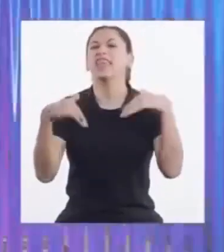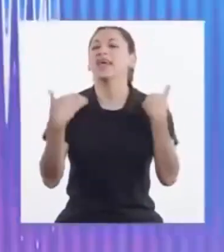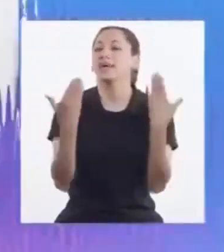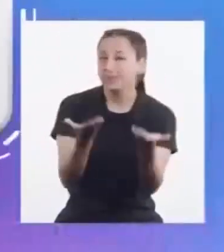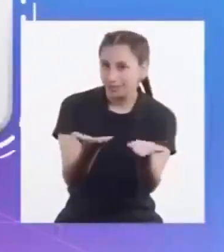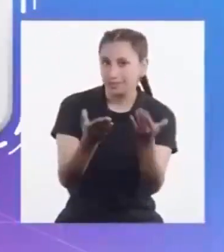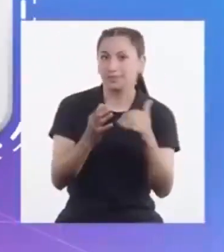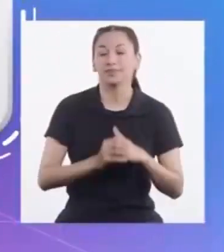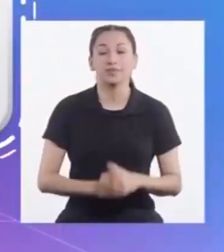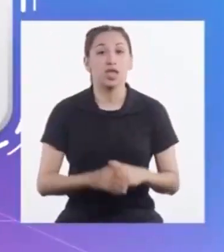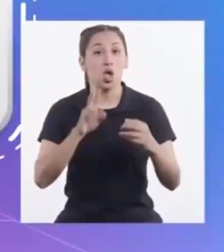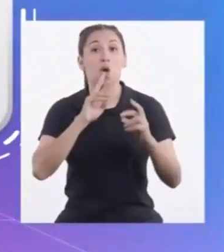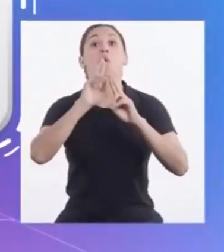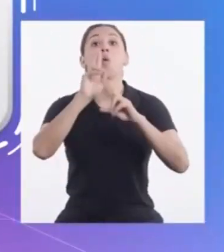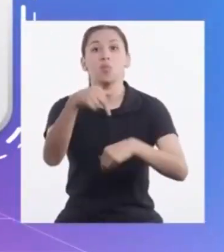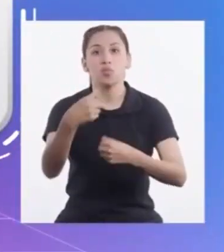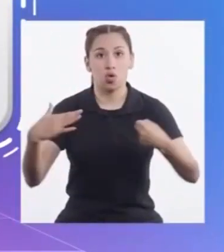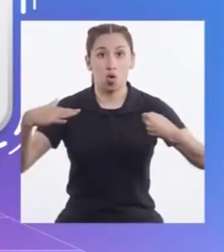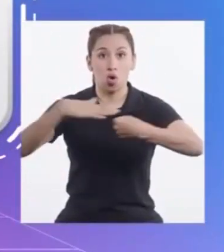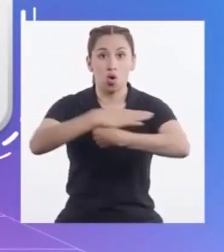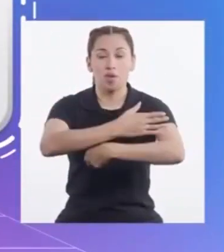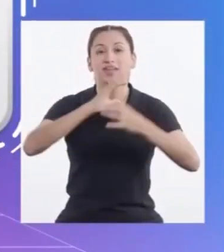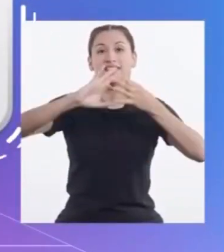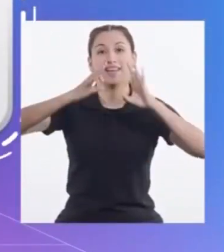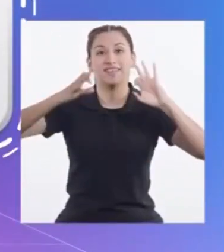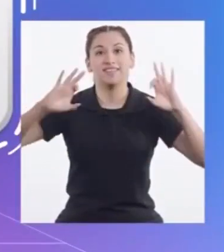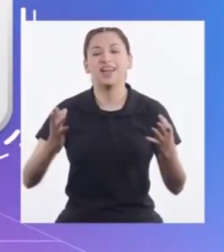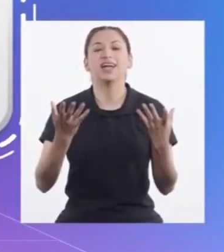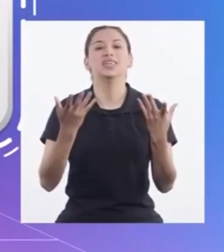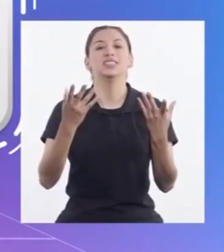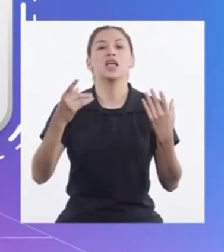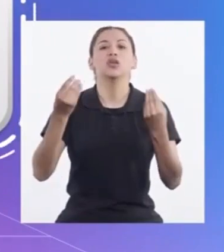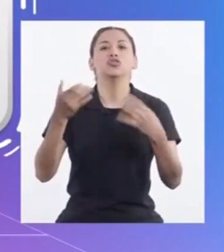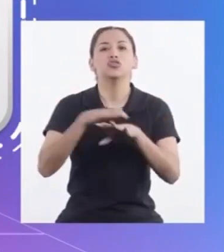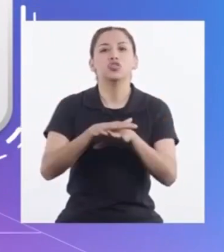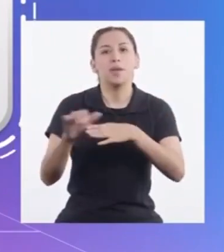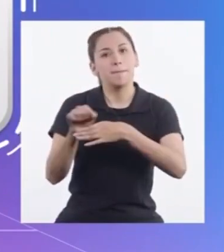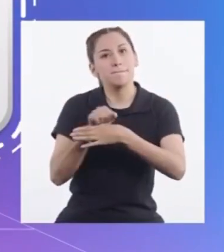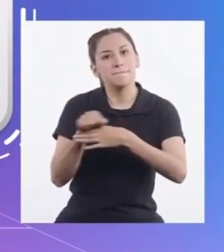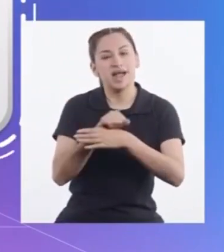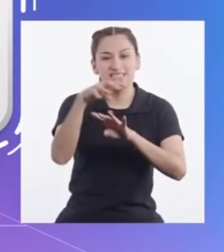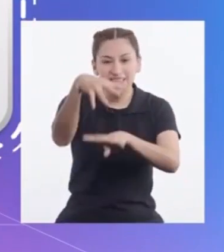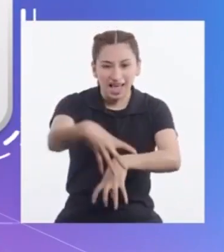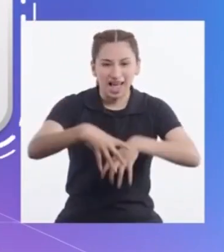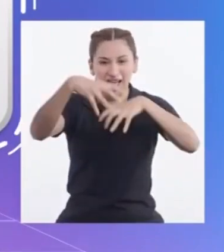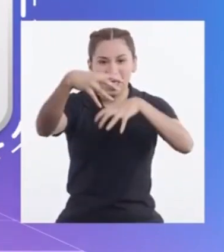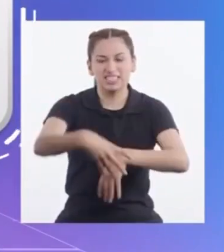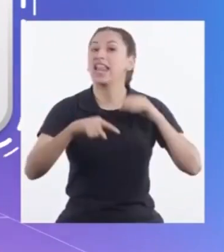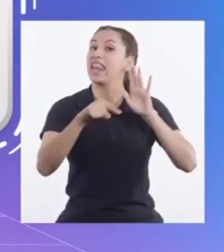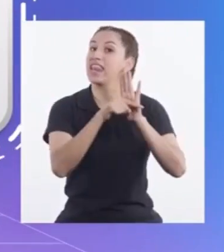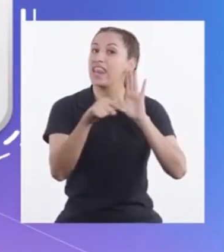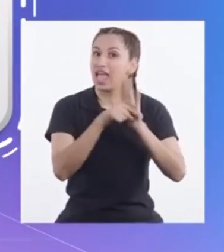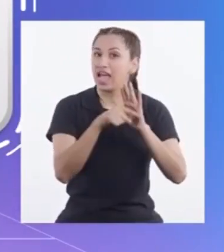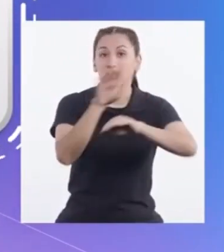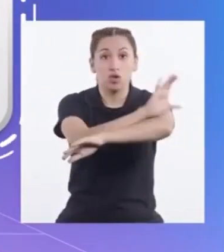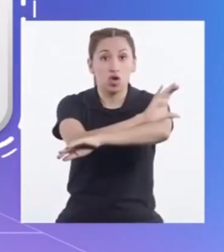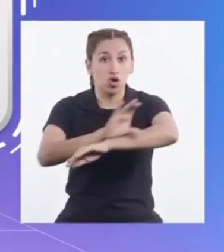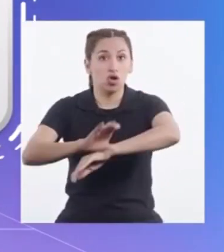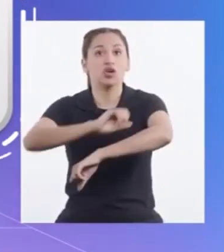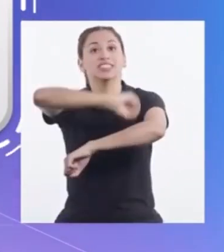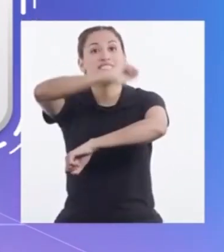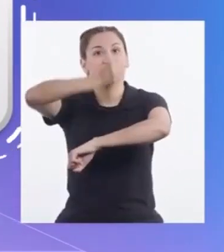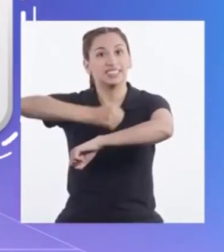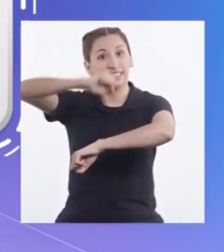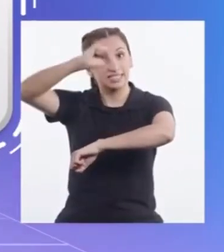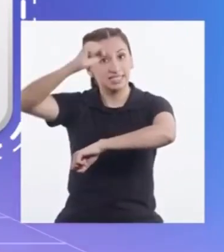Es Completa las frases Acerca de las prácticas Agrícolas Dañinas En la